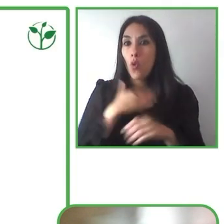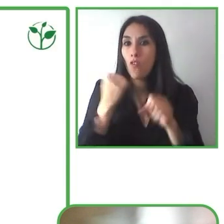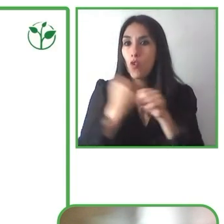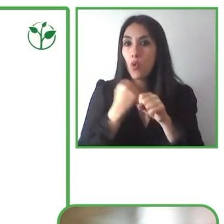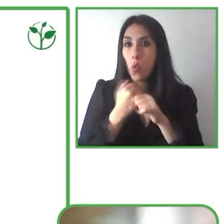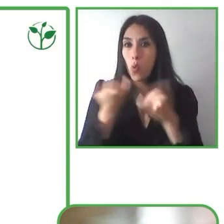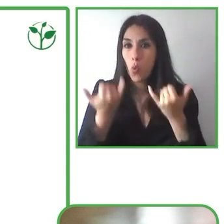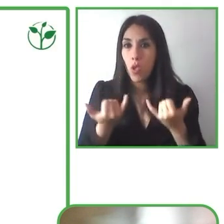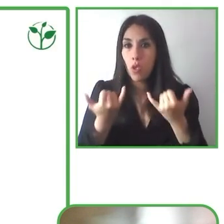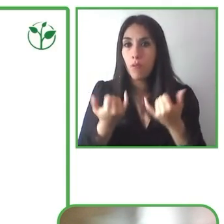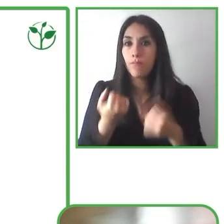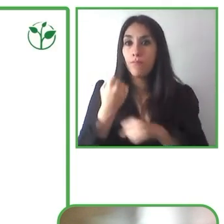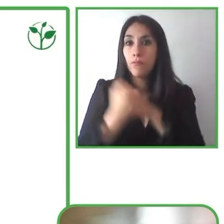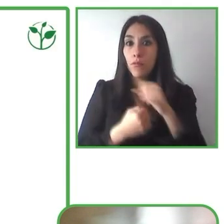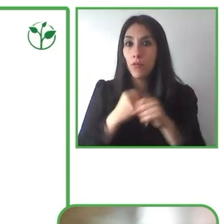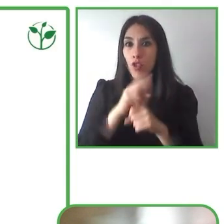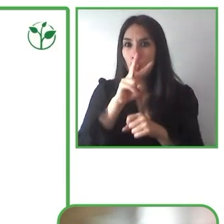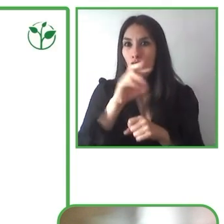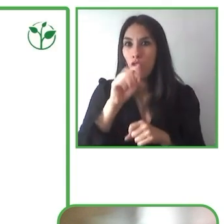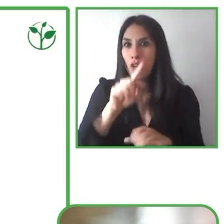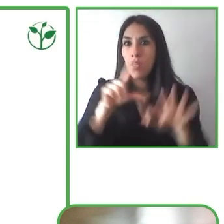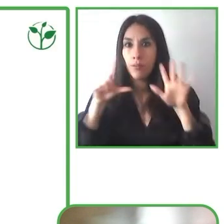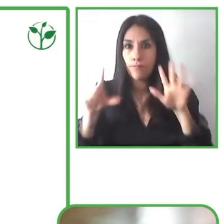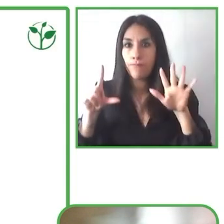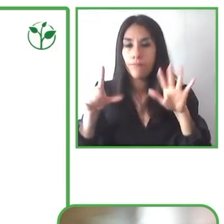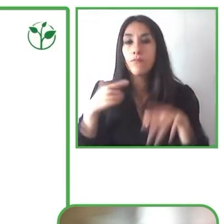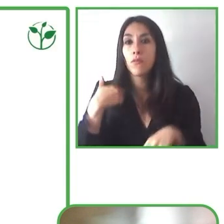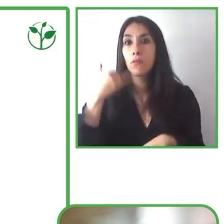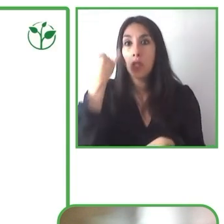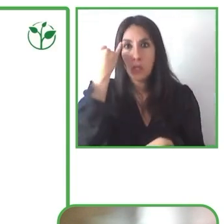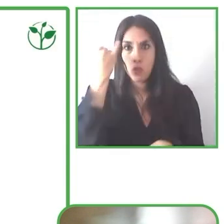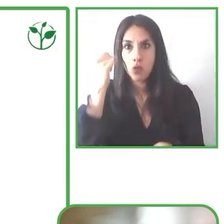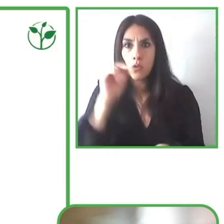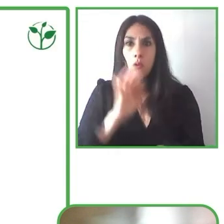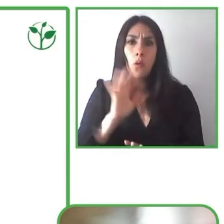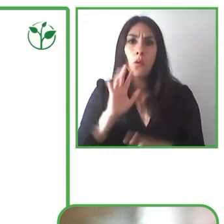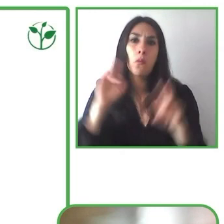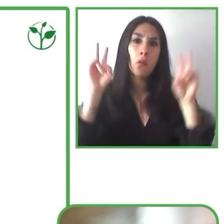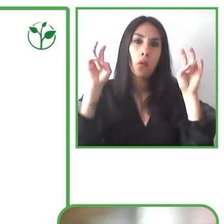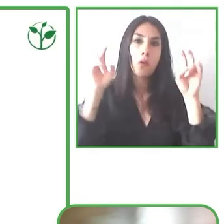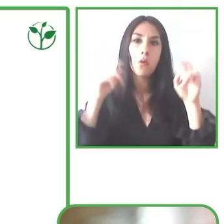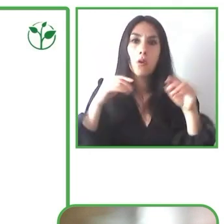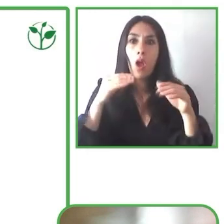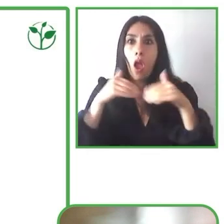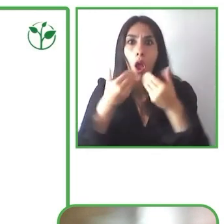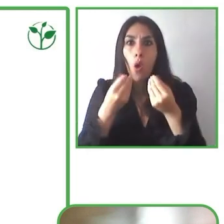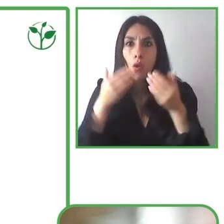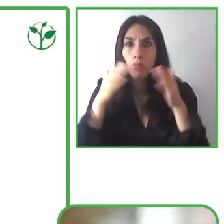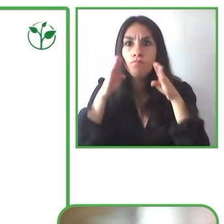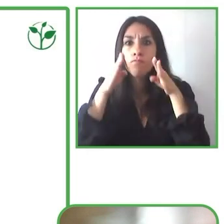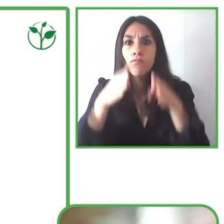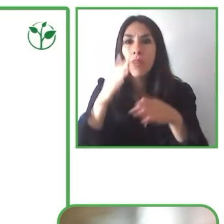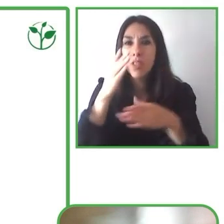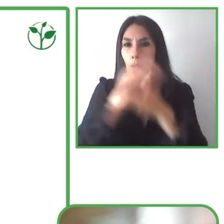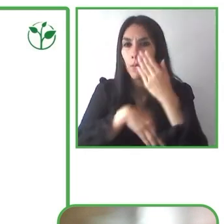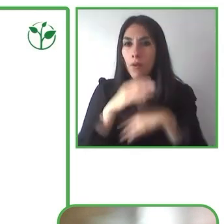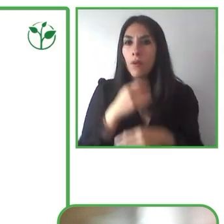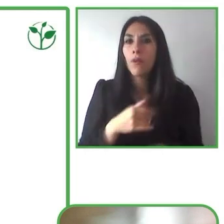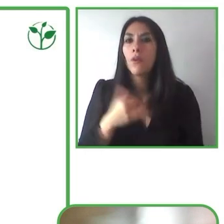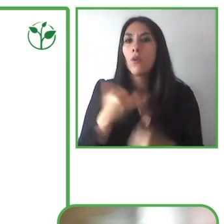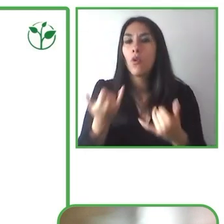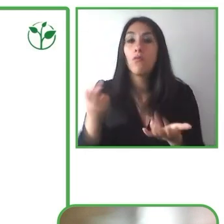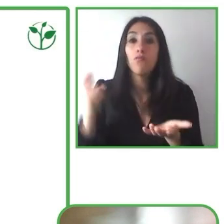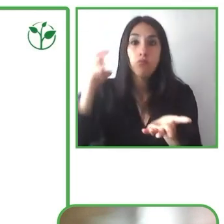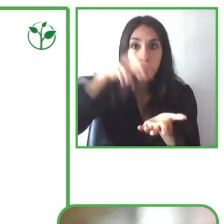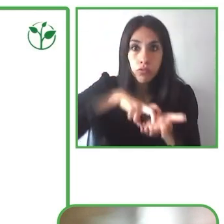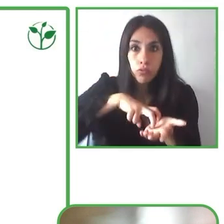sido consciente de la naturalidad con la que se ha de tratar la discapacidad hasta que he estado aquí. Y eso que soy una persona con discapacidad. Soy sorda y